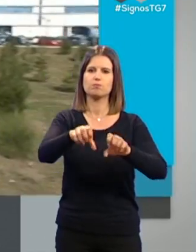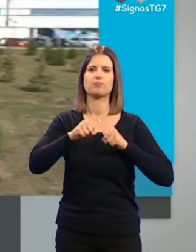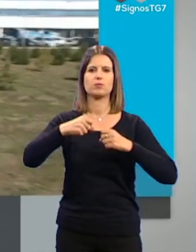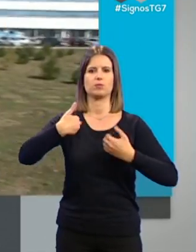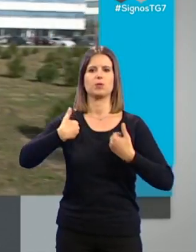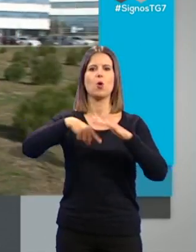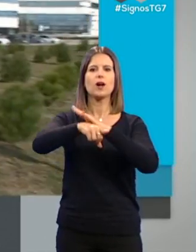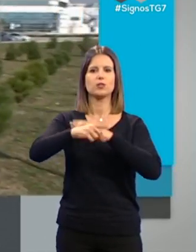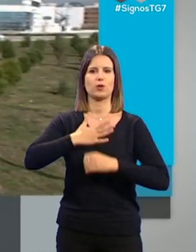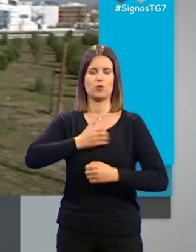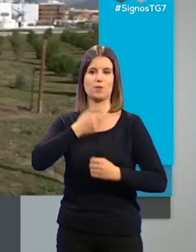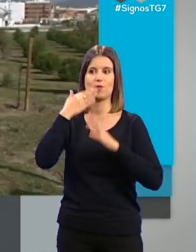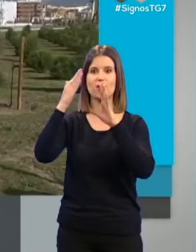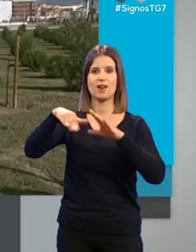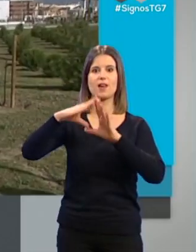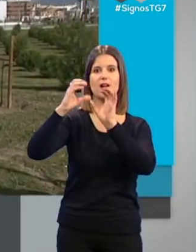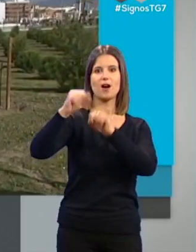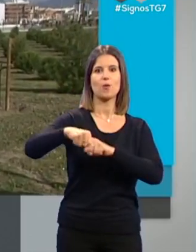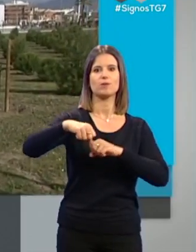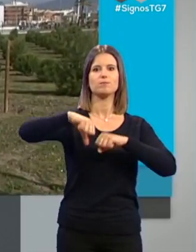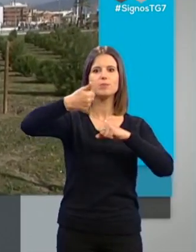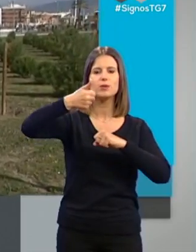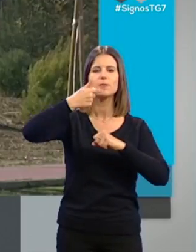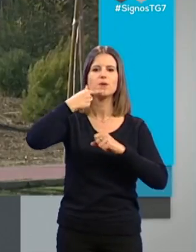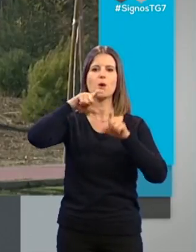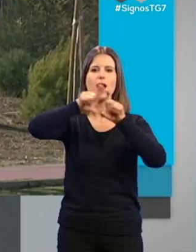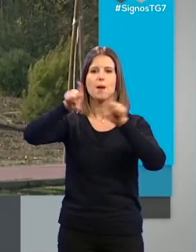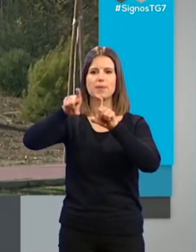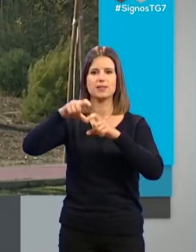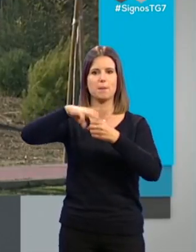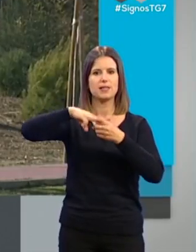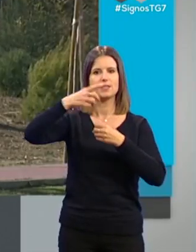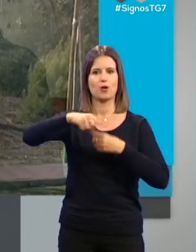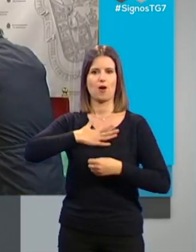ayuntamiento gracias a un acuerdo aprobado entre las empresas del PTS y el consistorio.